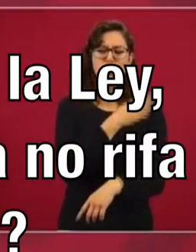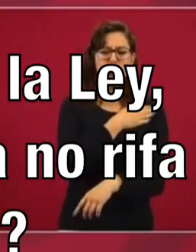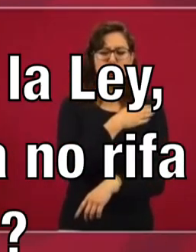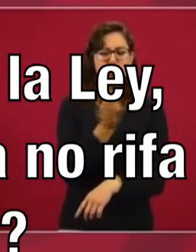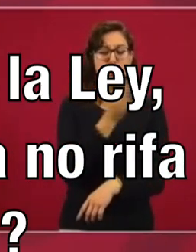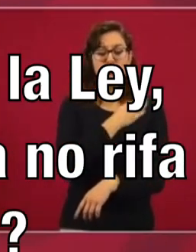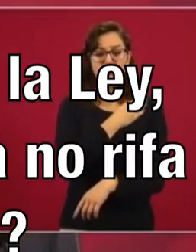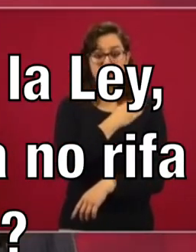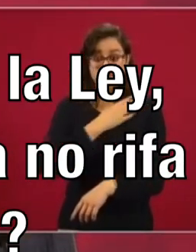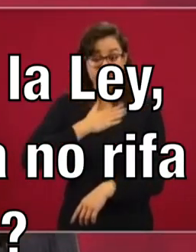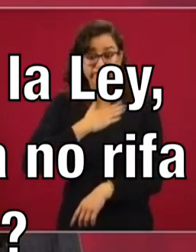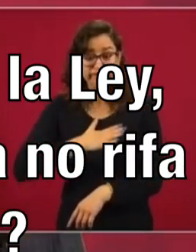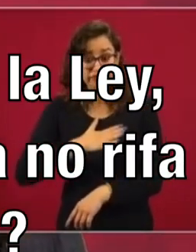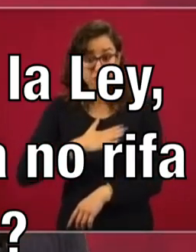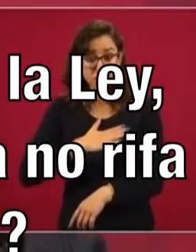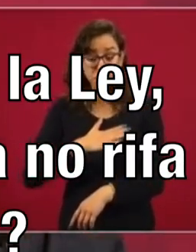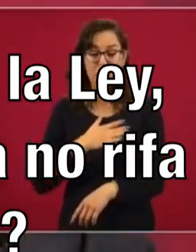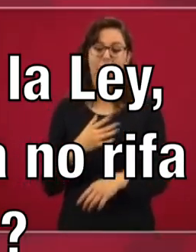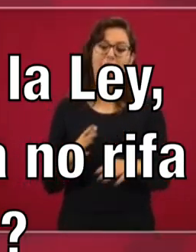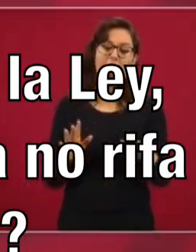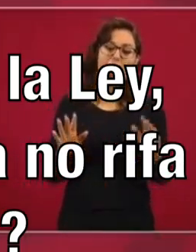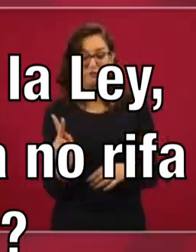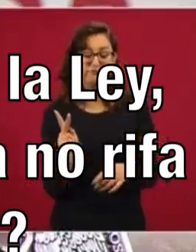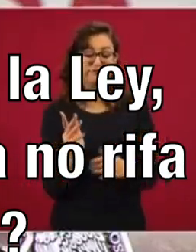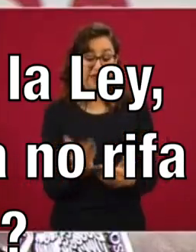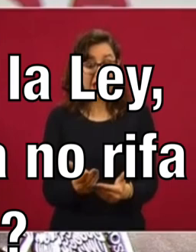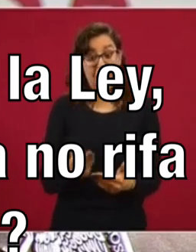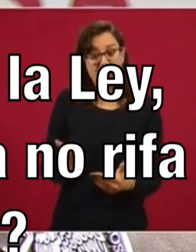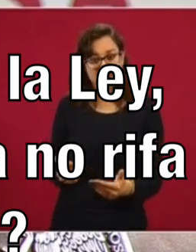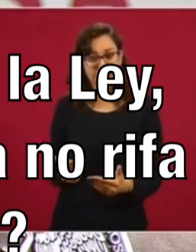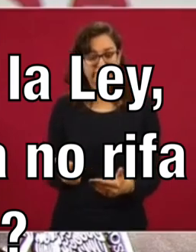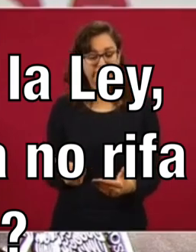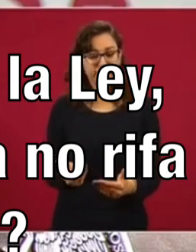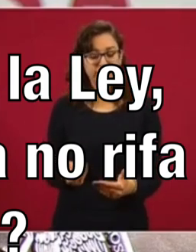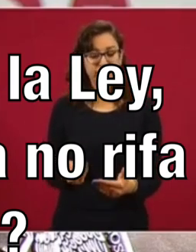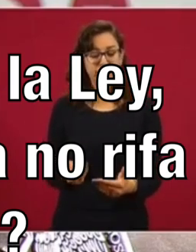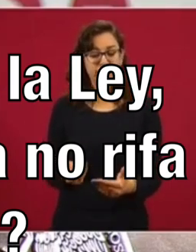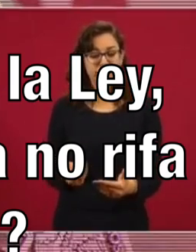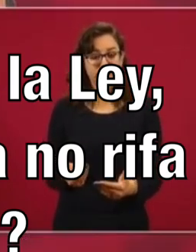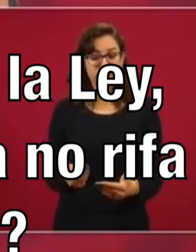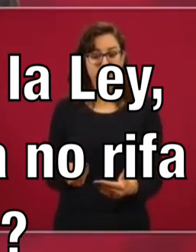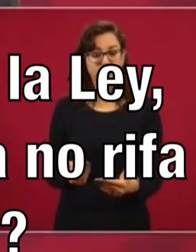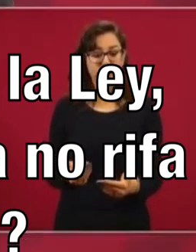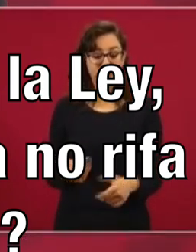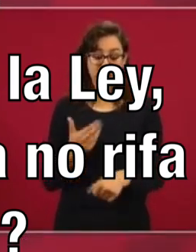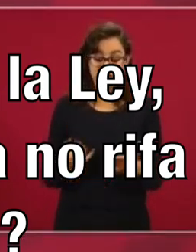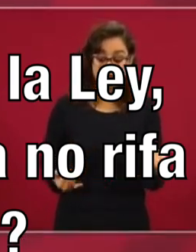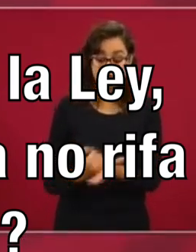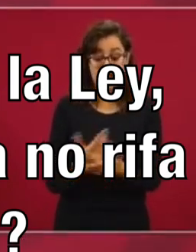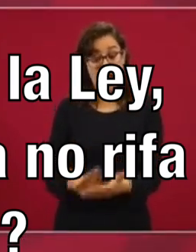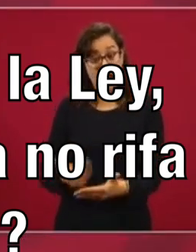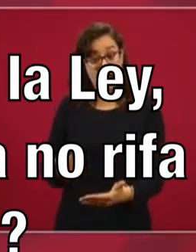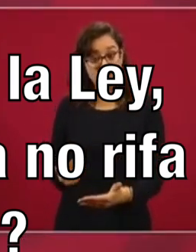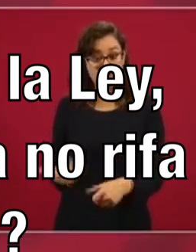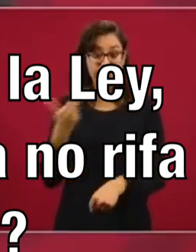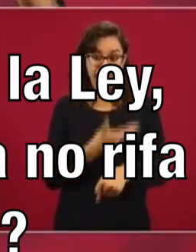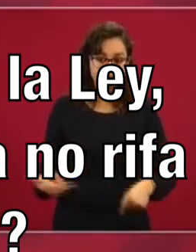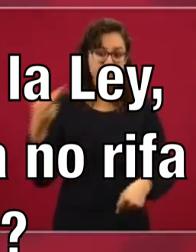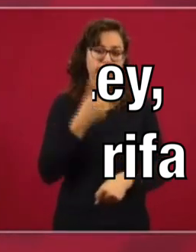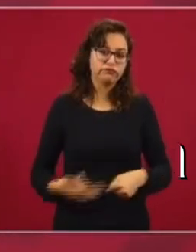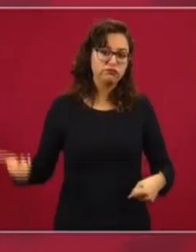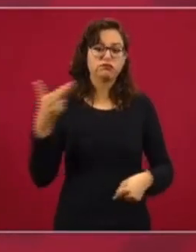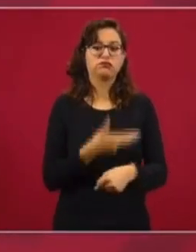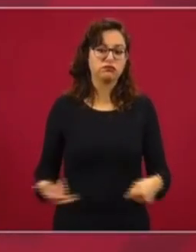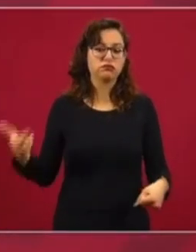Eso es justicia. Ah, pero para llevar a cabo esta decisión, se tiene uno que